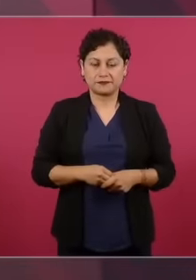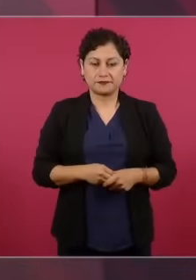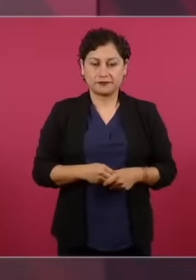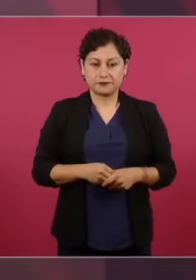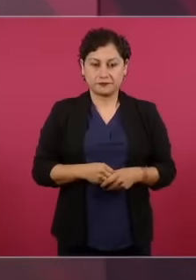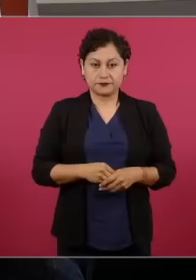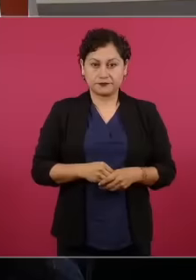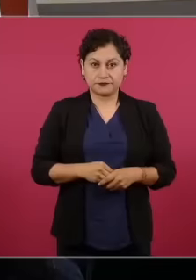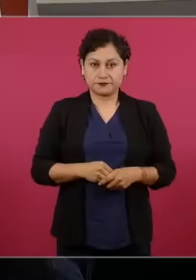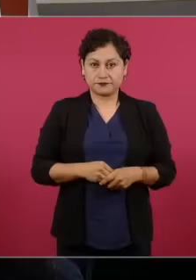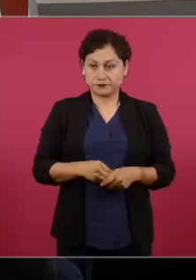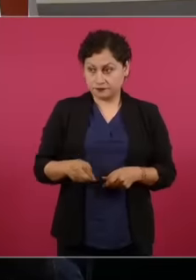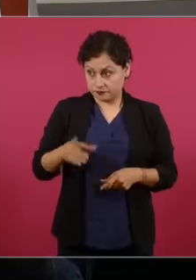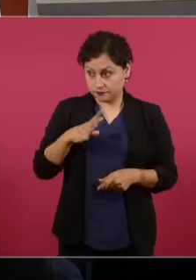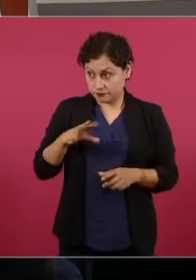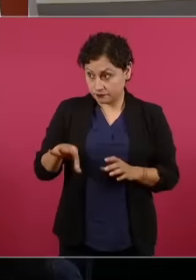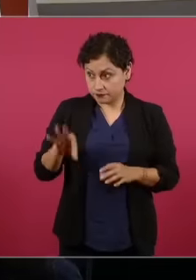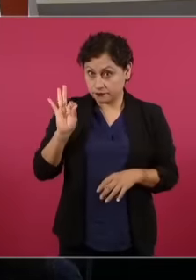tienen algo